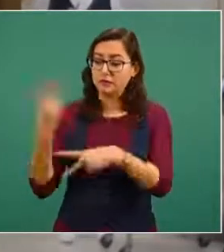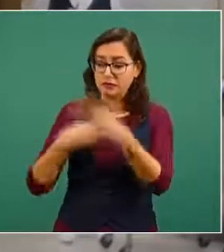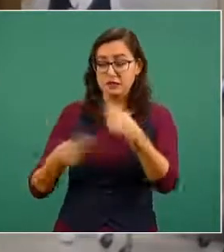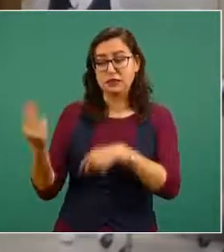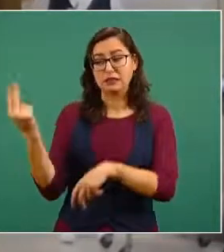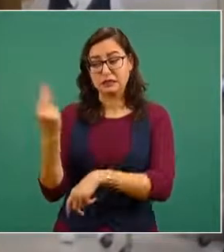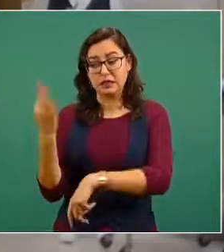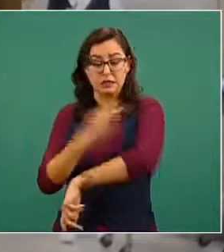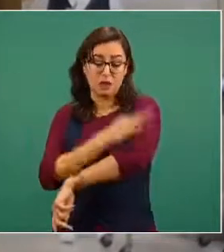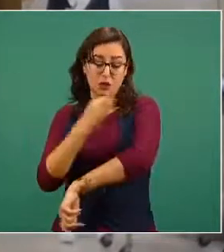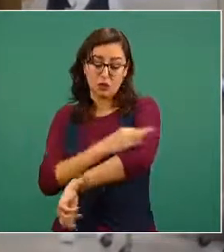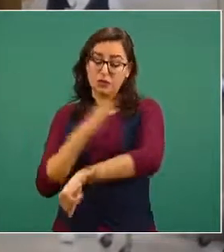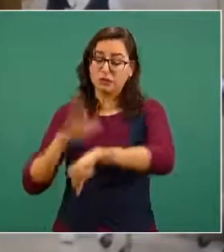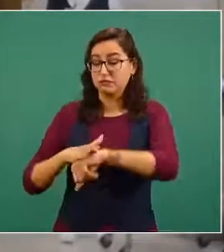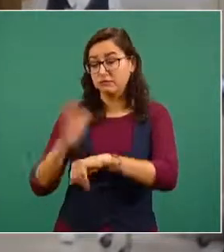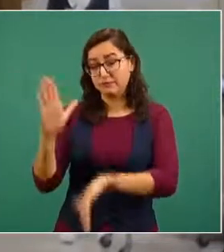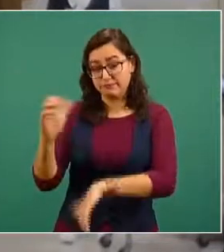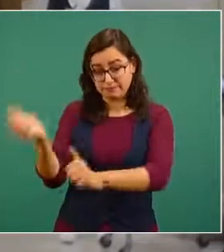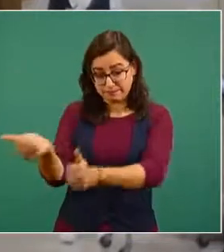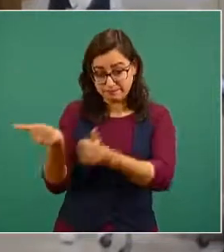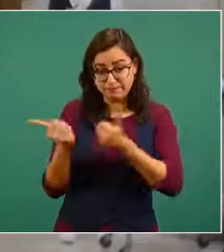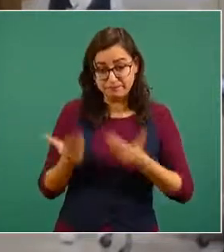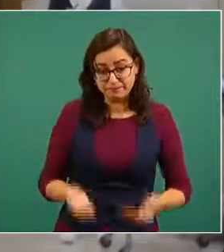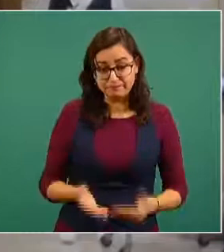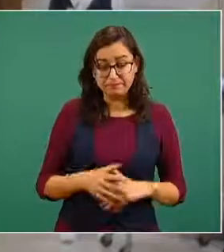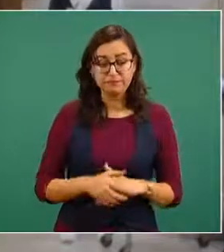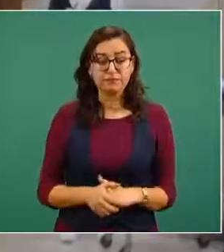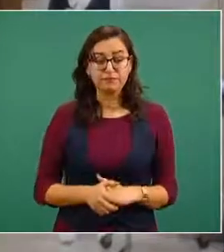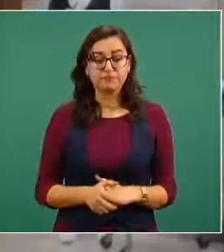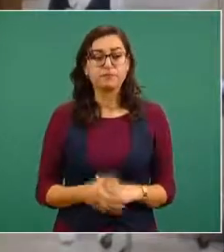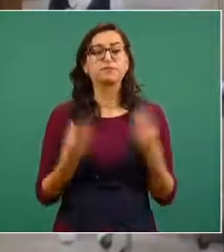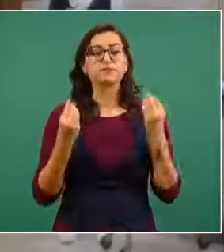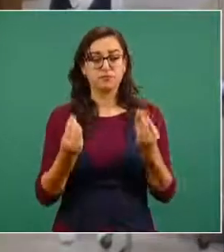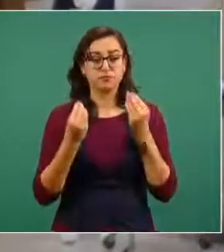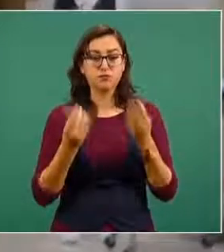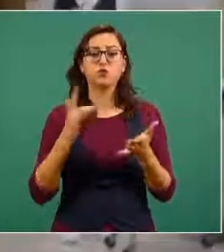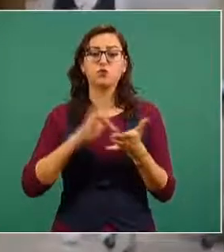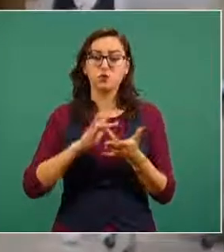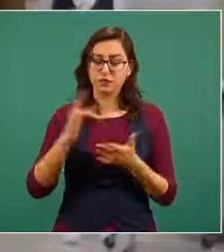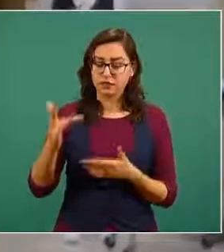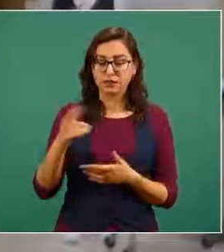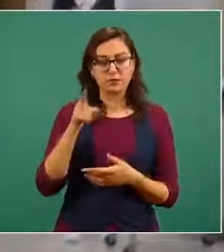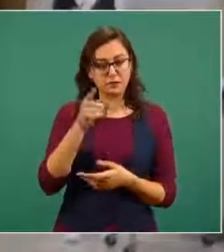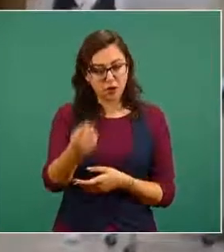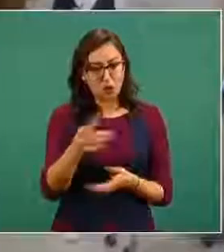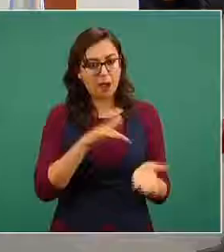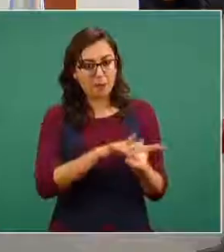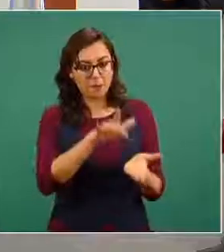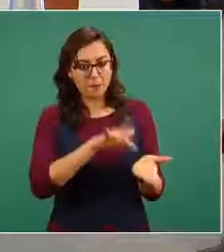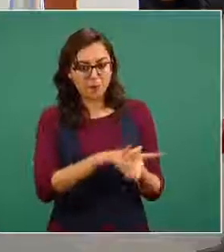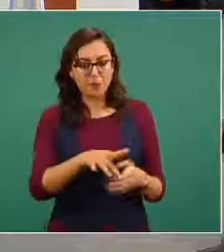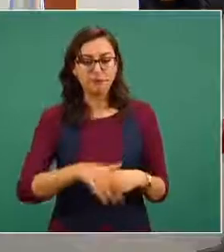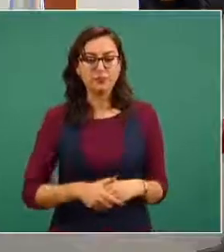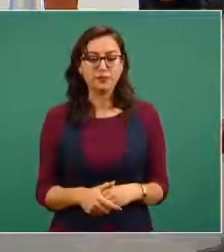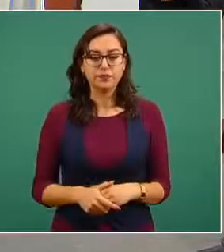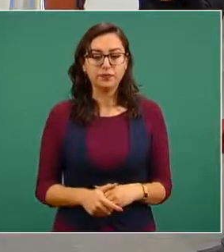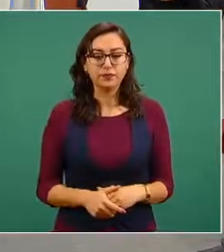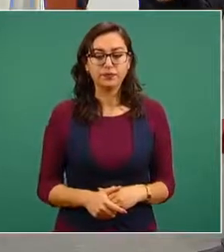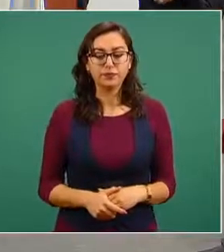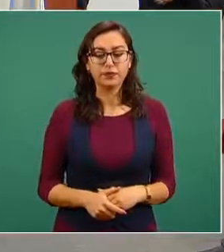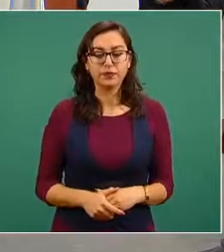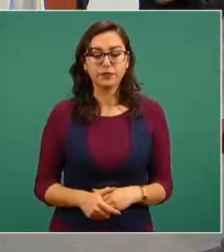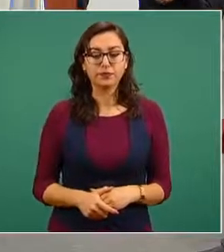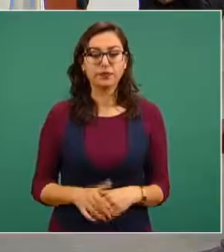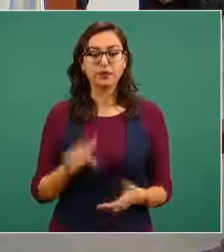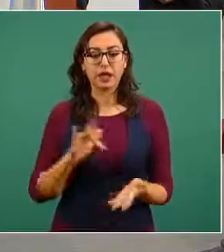vacunas para poder disminuir el número de contagios muchas gracias por su apoyo presidente Muchas